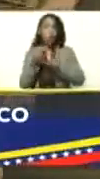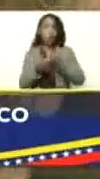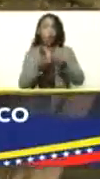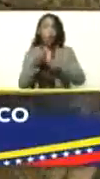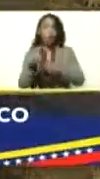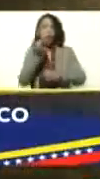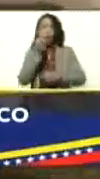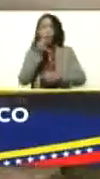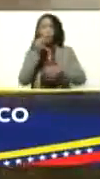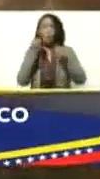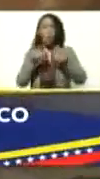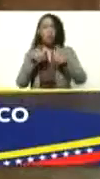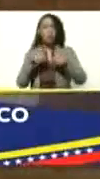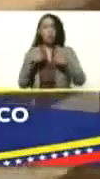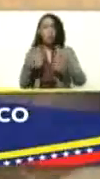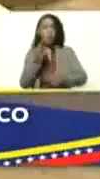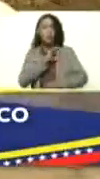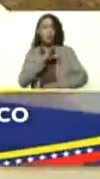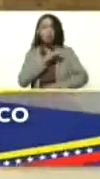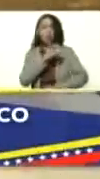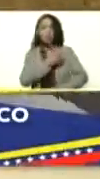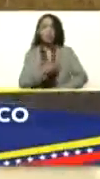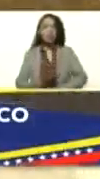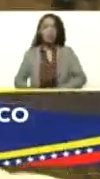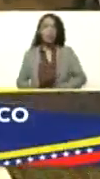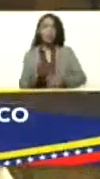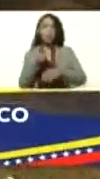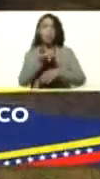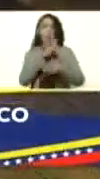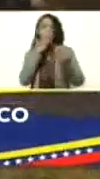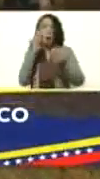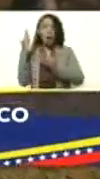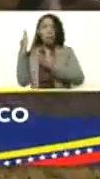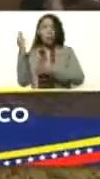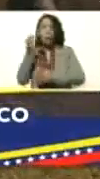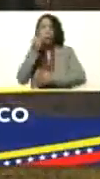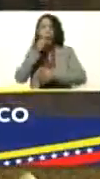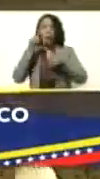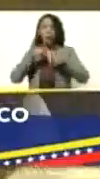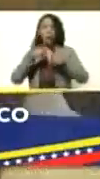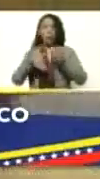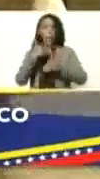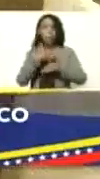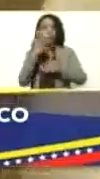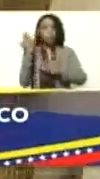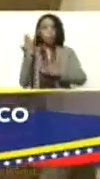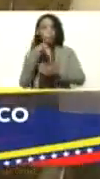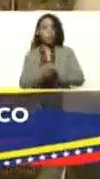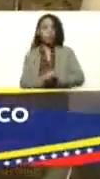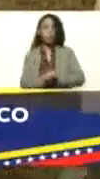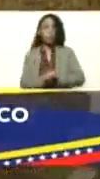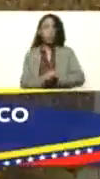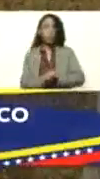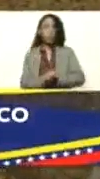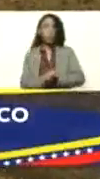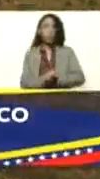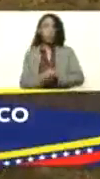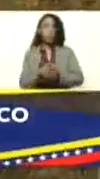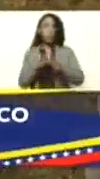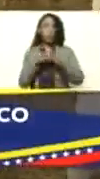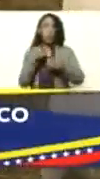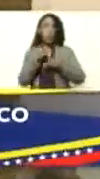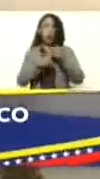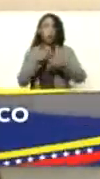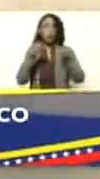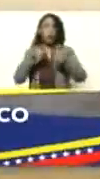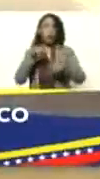alimentamos aquí, señor presidente? Todo este alimento, todo esto que está aquí, que usted ve, todo se produce aquí en